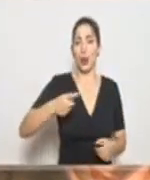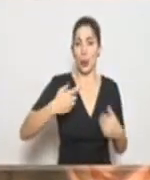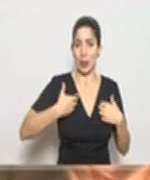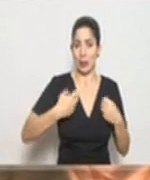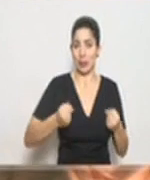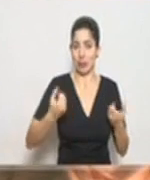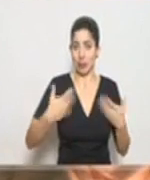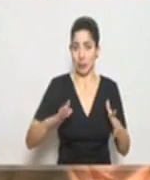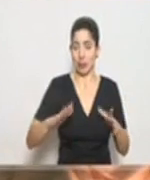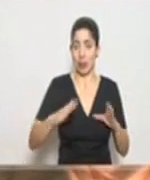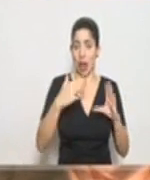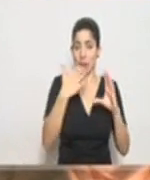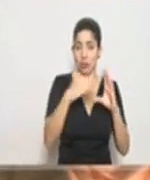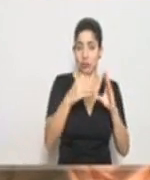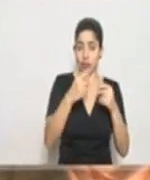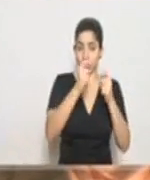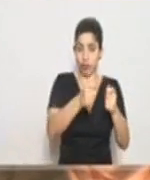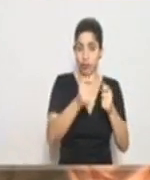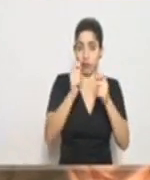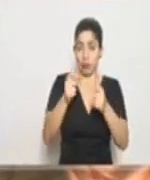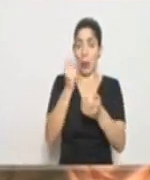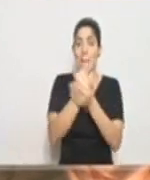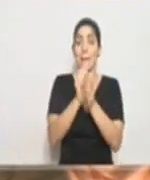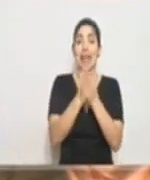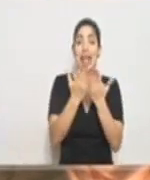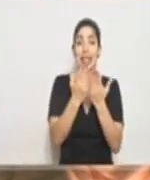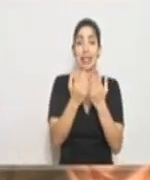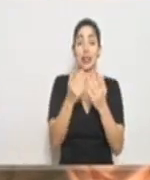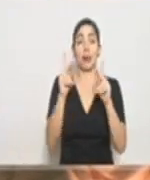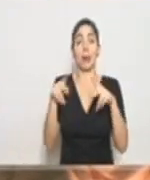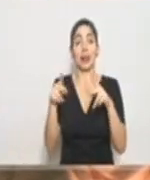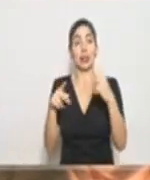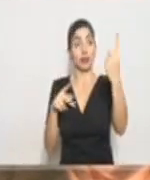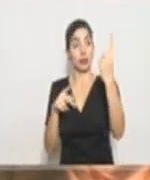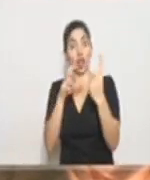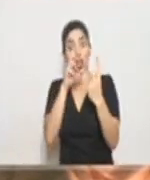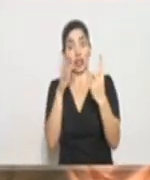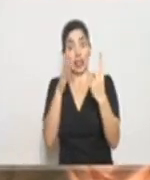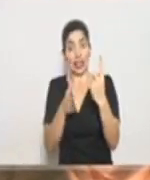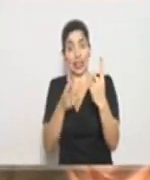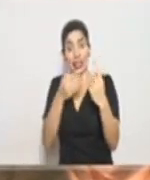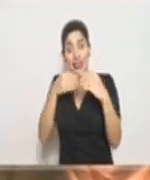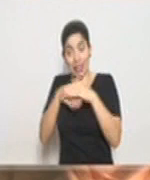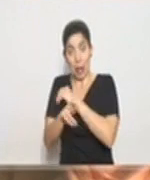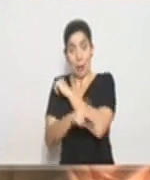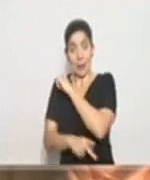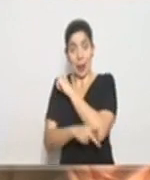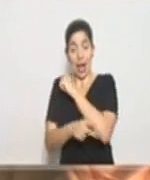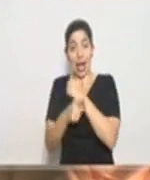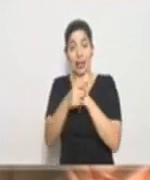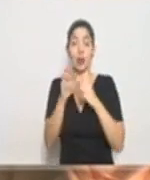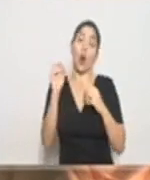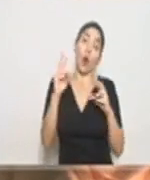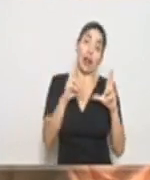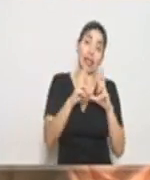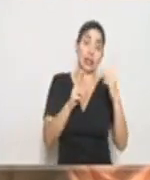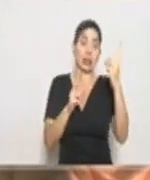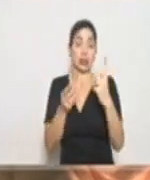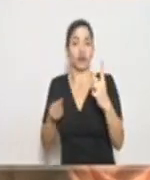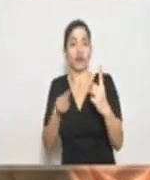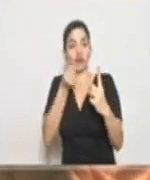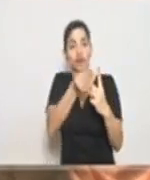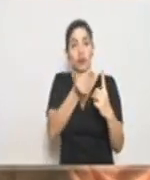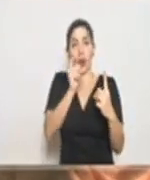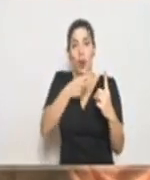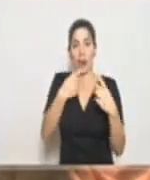sanitarias dadas en los puestos de migración de personas costarricenses ingresando al país o residentes, ya en este